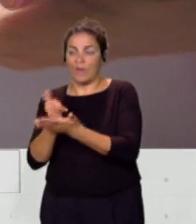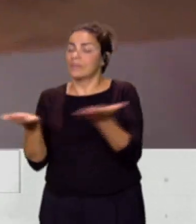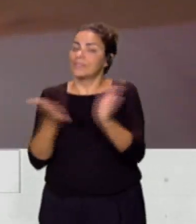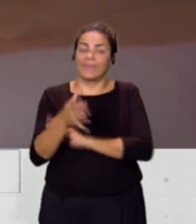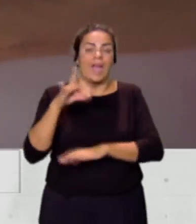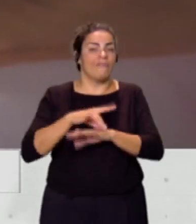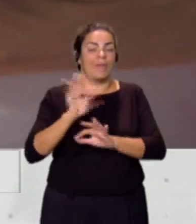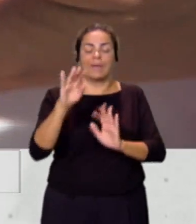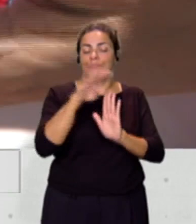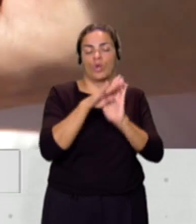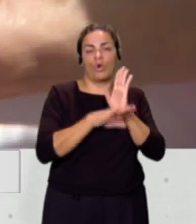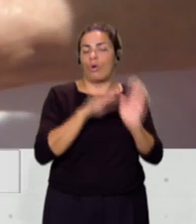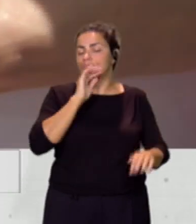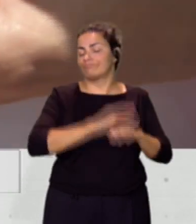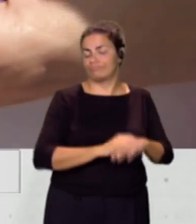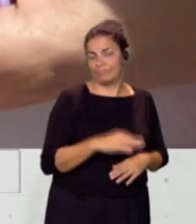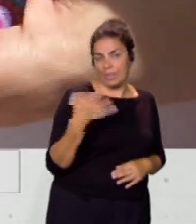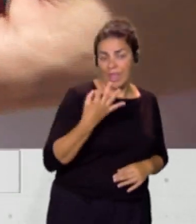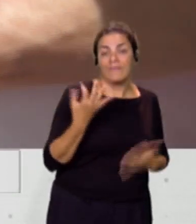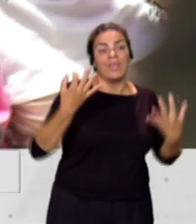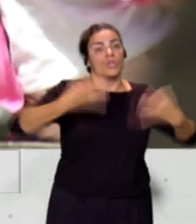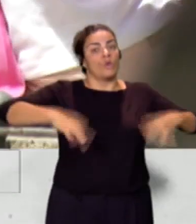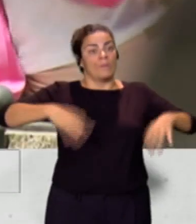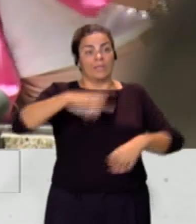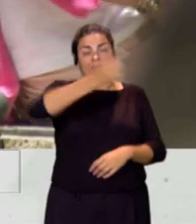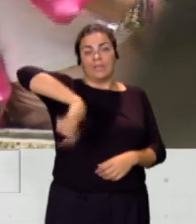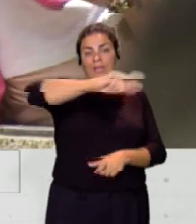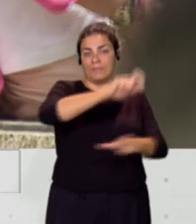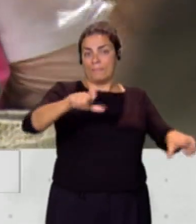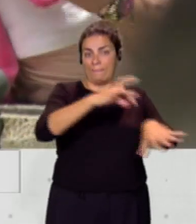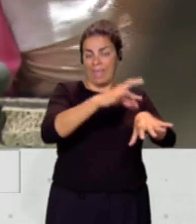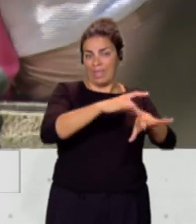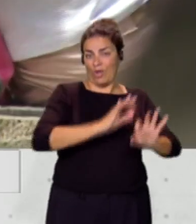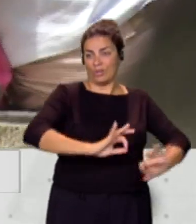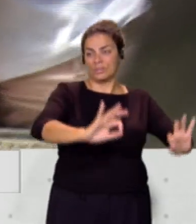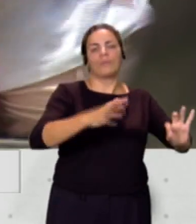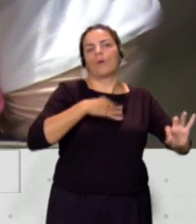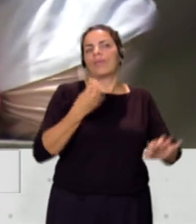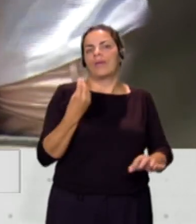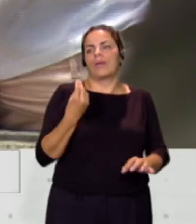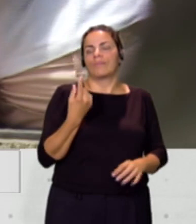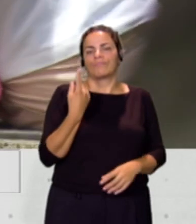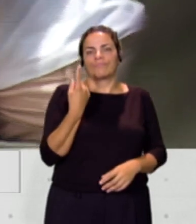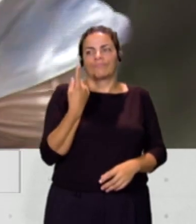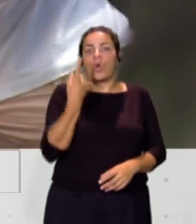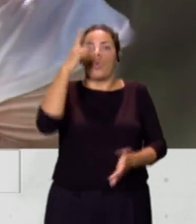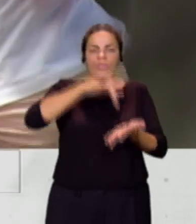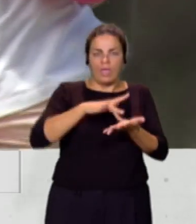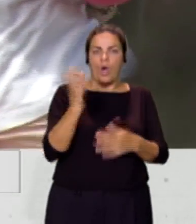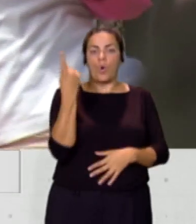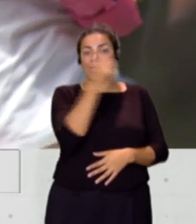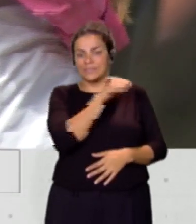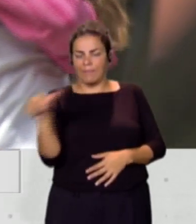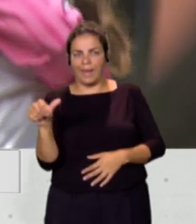normalmente estos especialistas, pues muchas veces no los ponen en un mismo día o en esa misma semana. Podemos ir